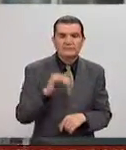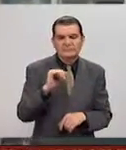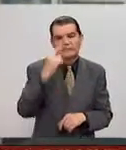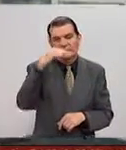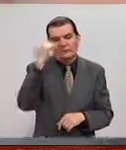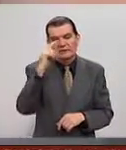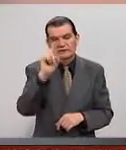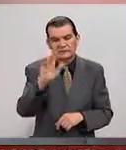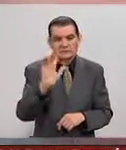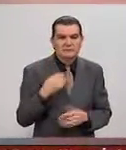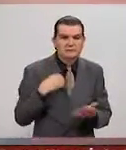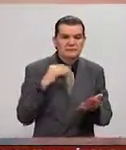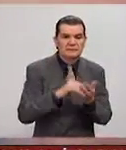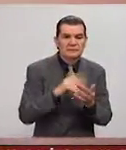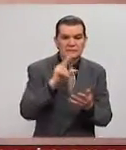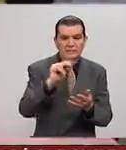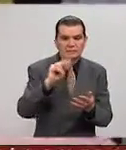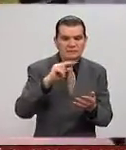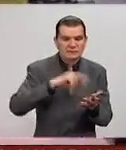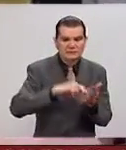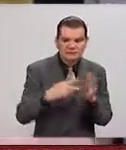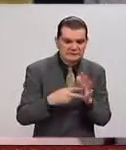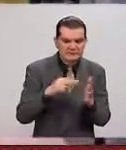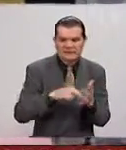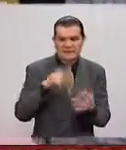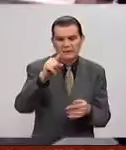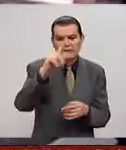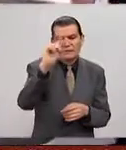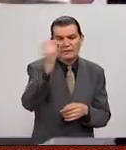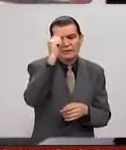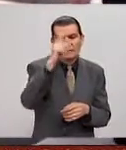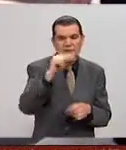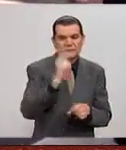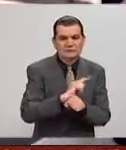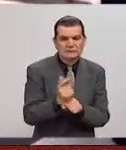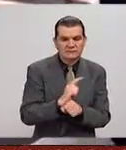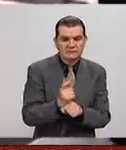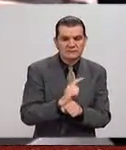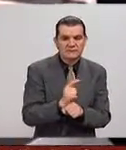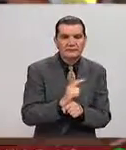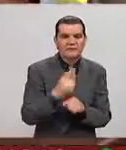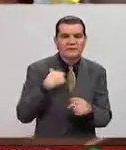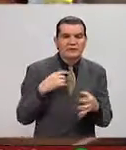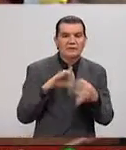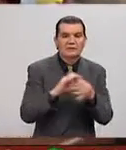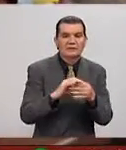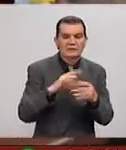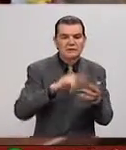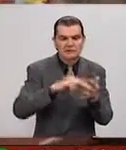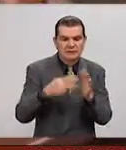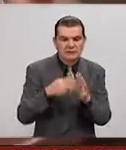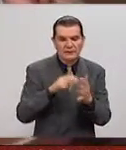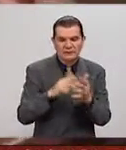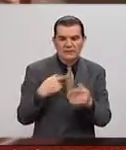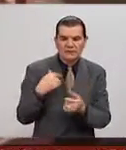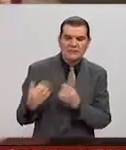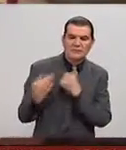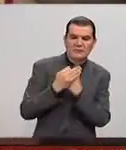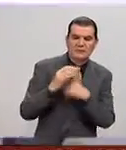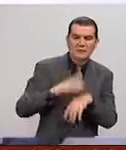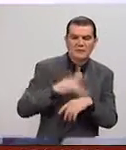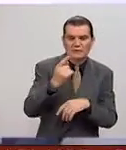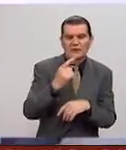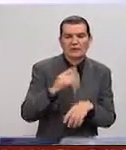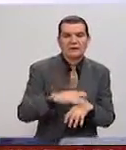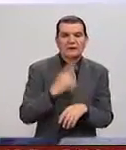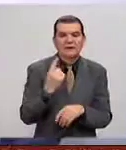ser fácil y una pequeña precisión, no es ingeniería. En el Técnico de Monterrey es licenciatura. Pertenecemos a la Escuela de Ingeniería, lo cual nos da una ventaja, porque a fin de